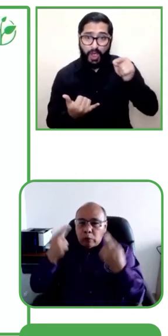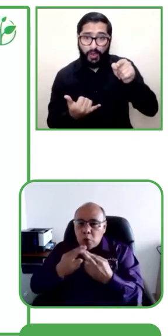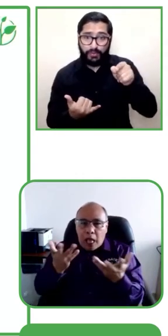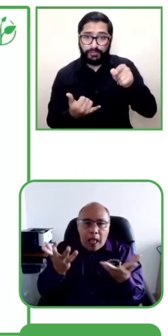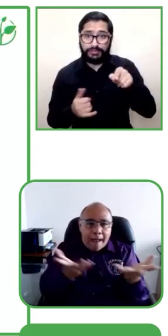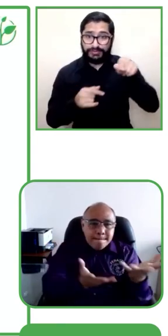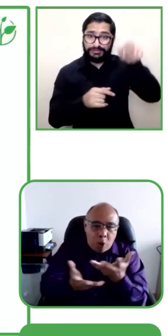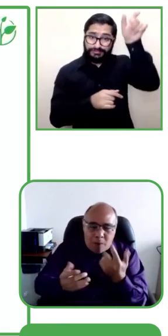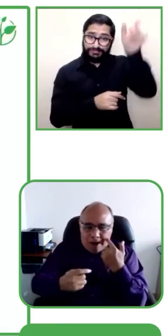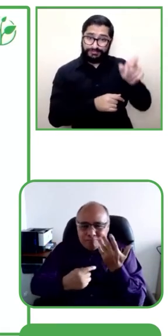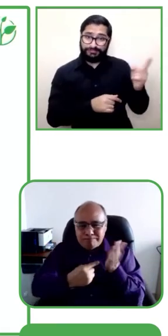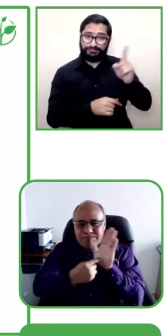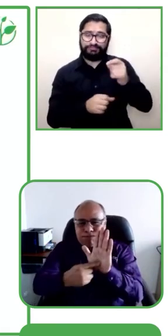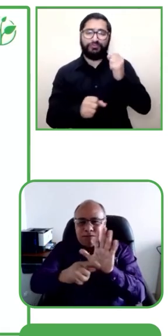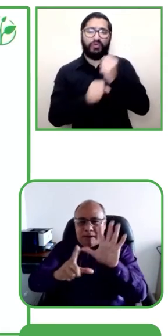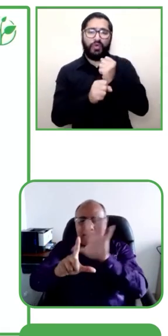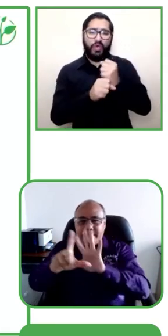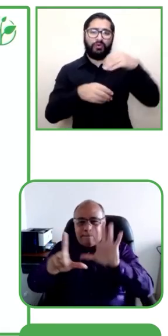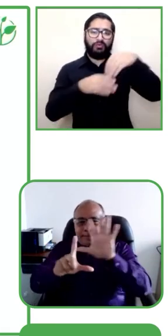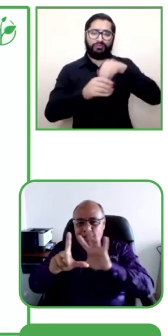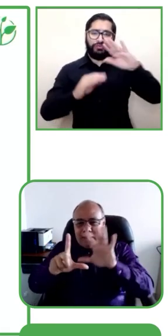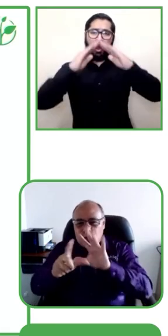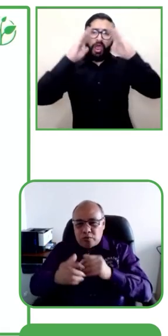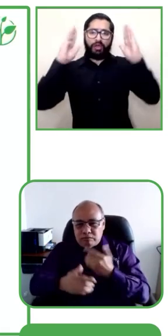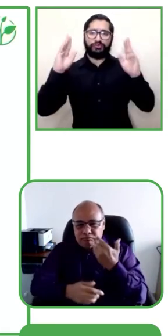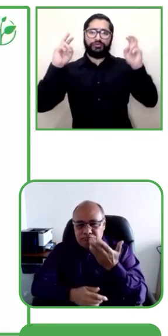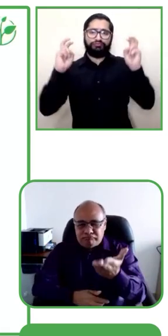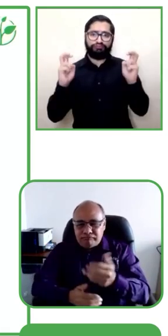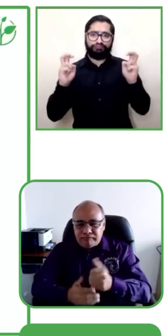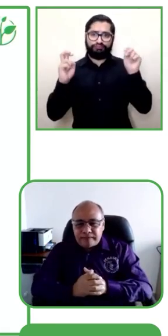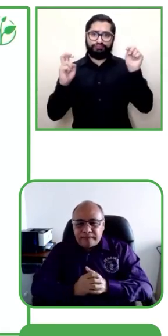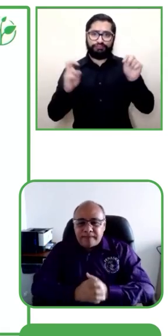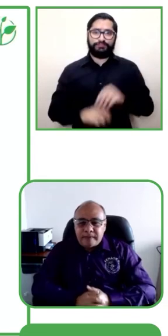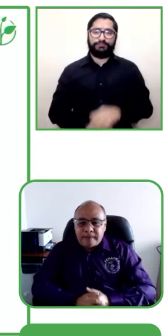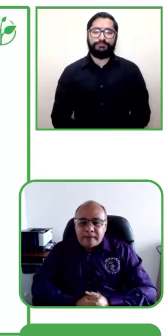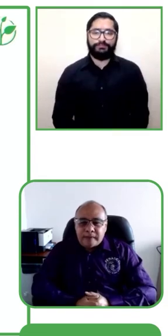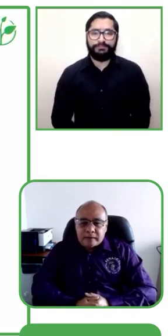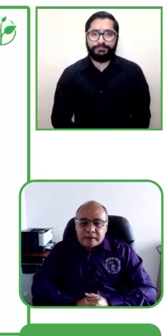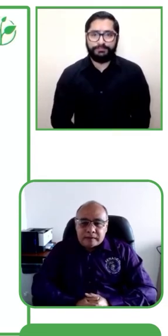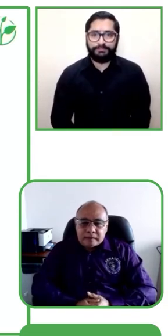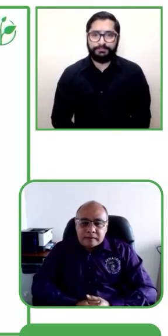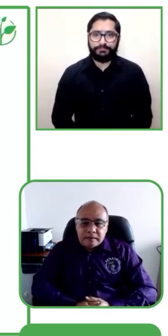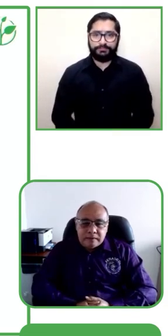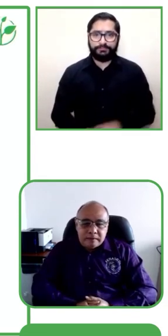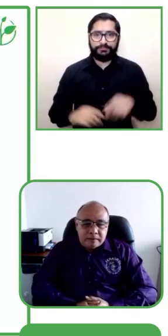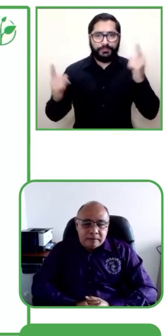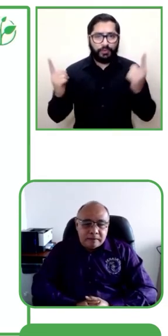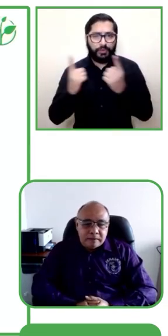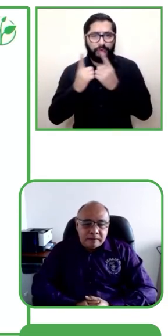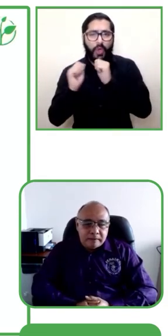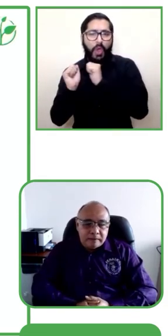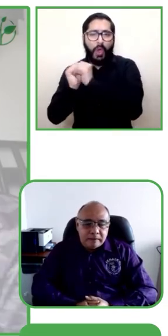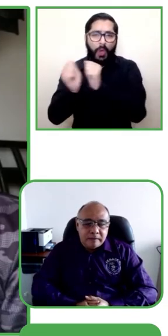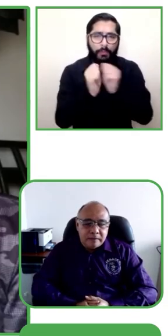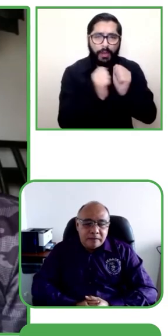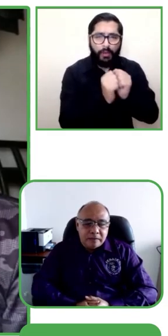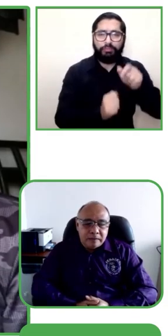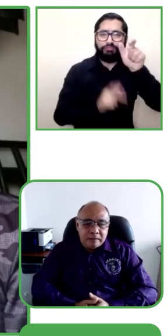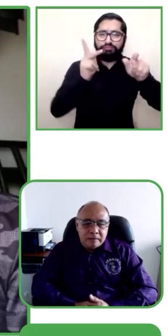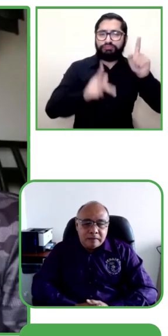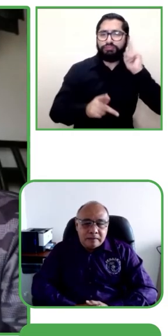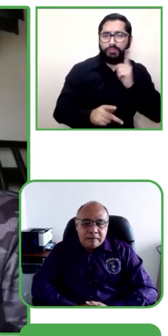en casa. Y entonces para reunirse con sus compañeros oyentes, con sus jefes y demás, cómo lo realiza. Así que les presentaré este video.